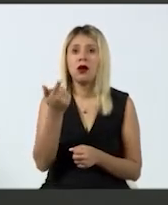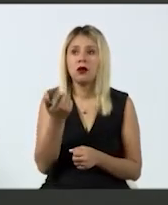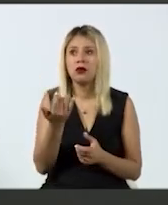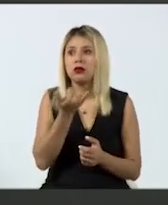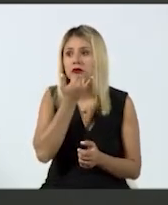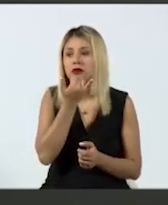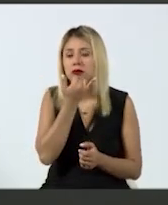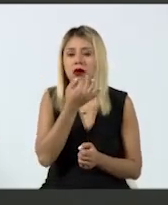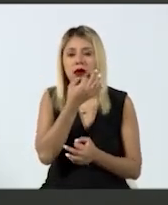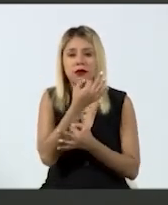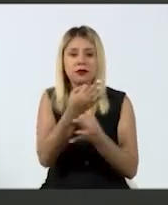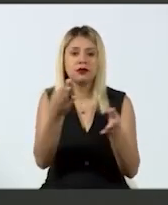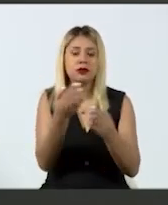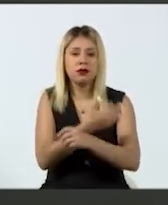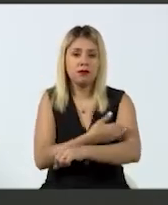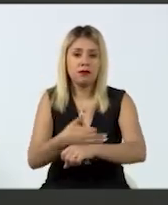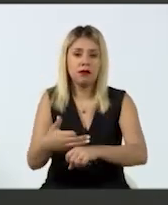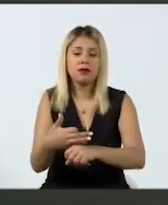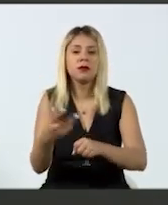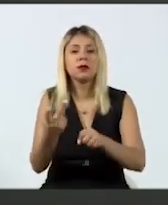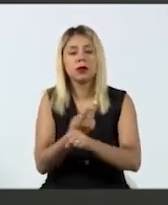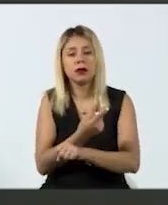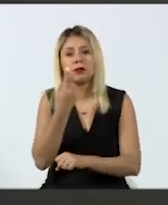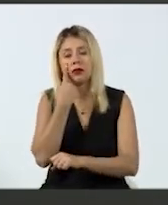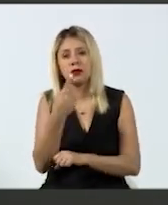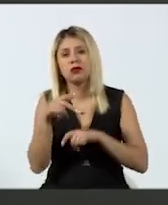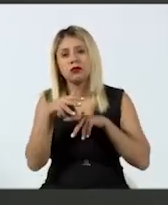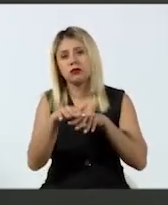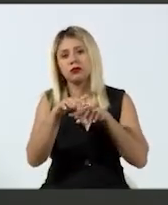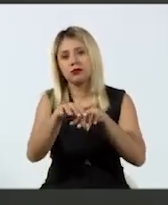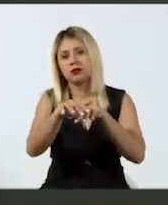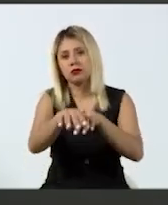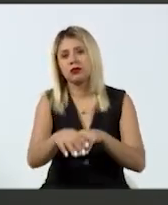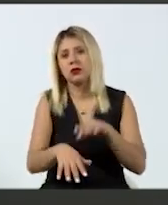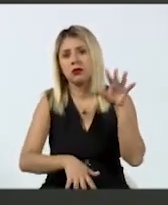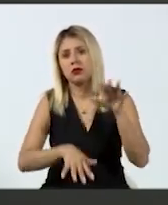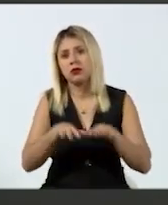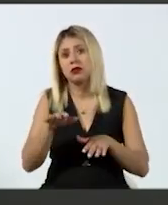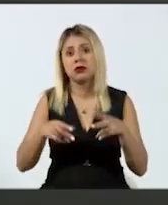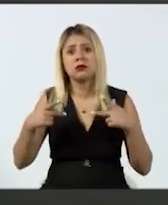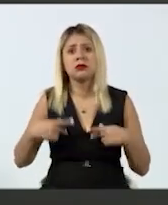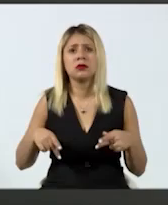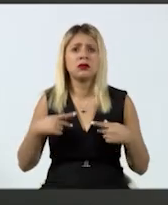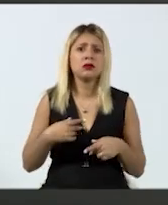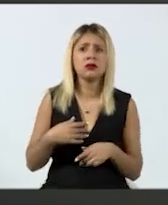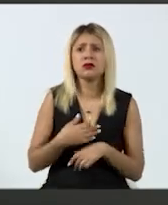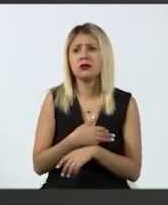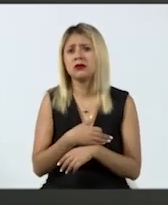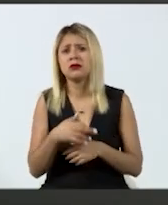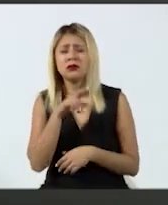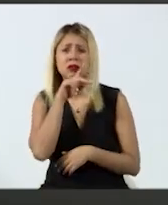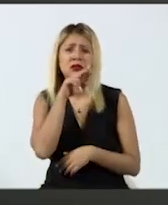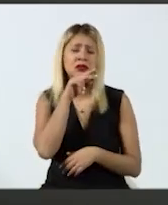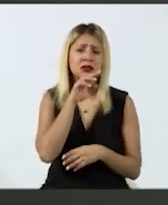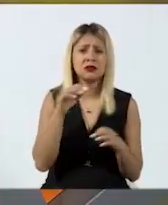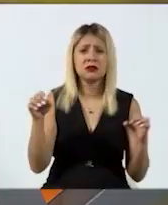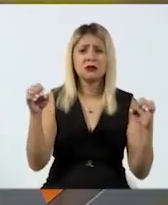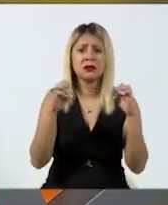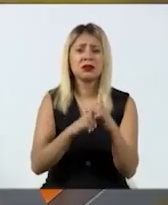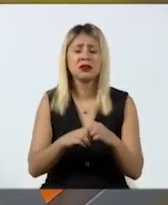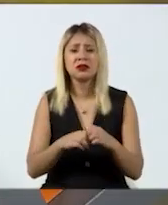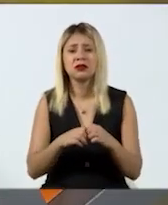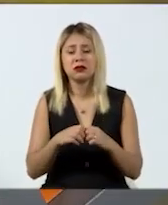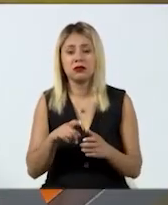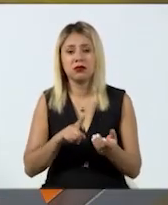también informar cuál es el motivo del retraso porque eso también puede ocasionar algunas circunstancias de emergencia dentro de la familia.